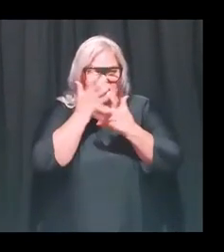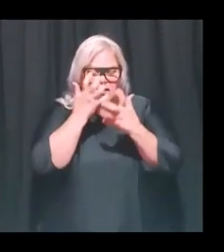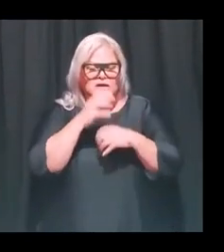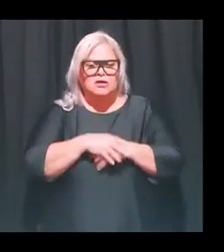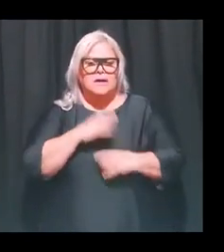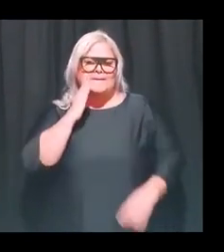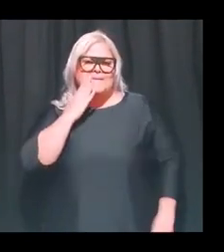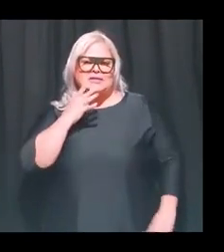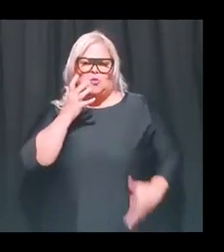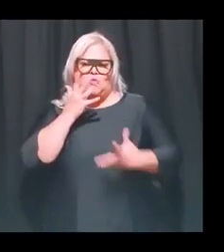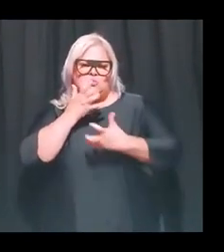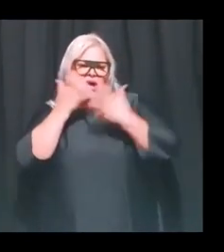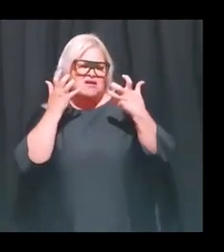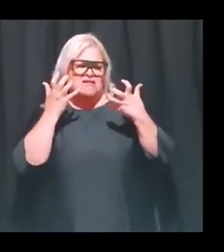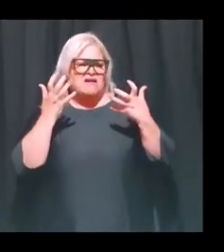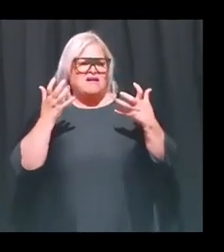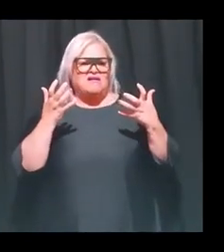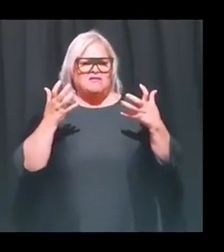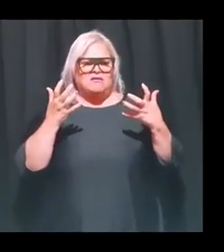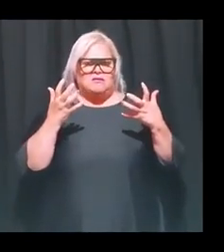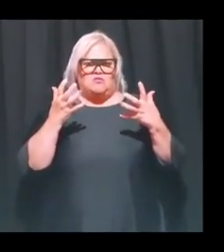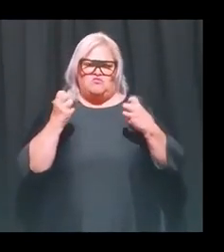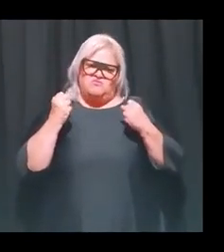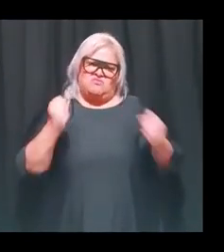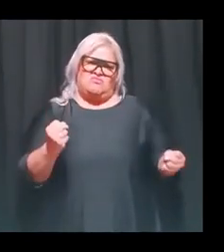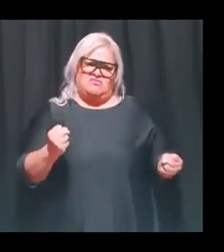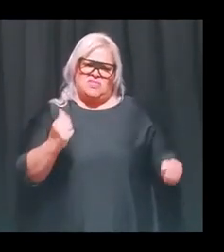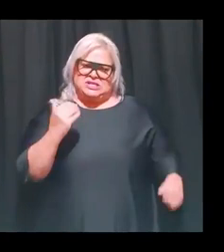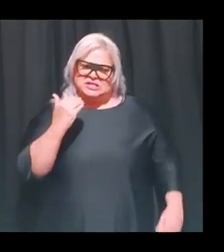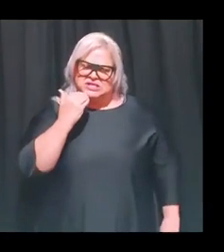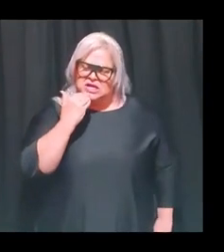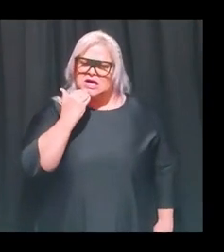ser como una ira bastante agravante, seria.